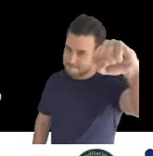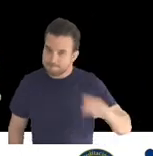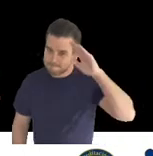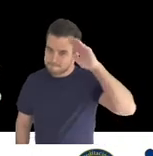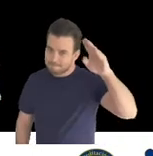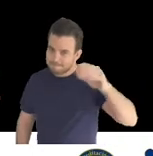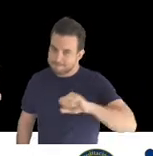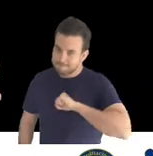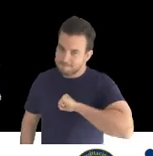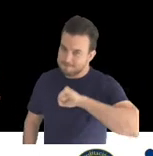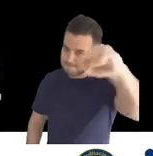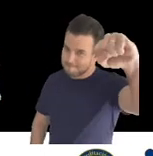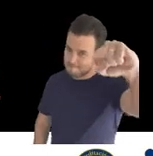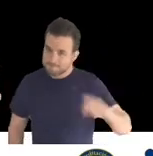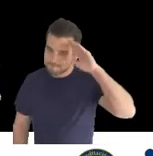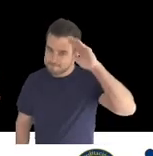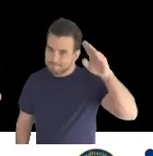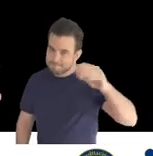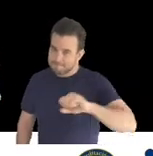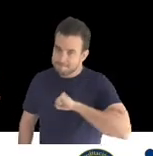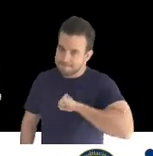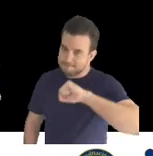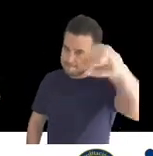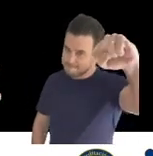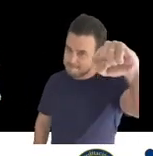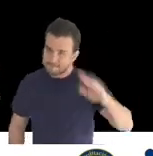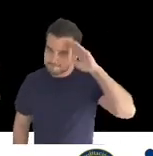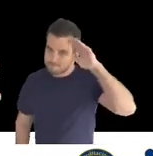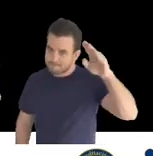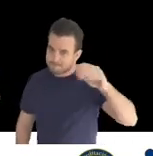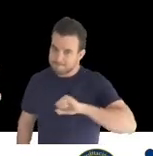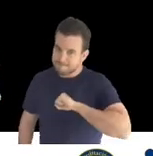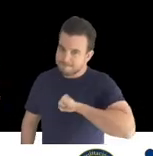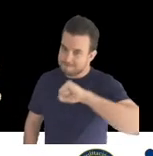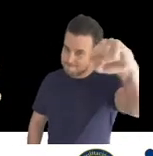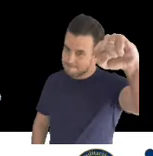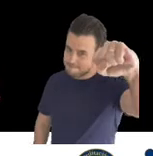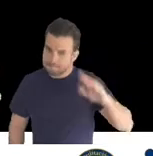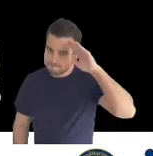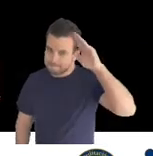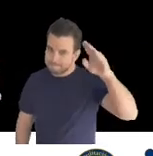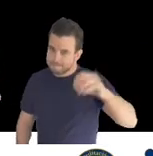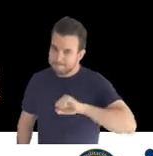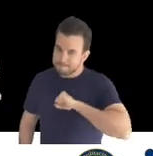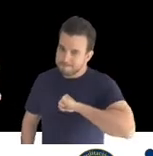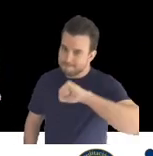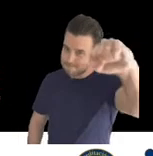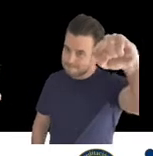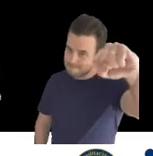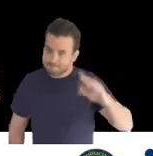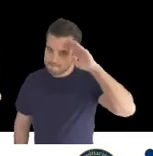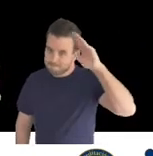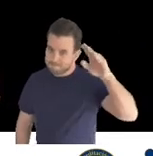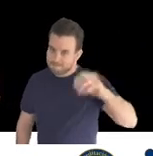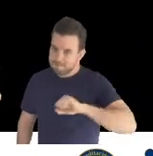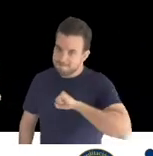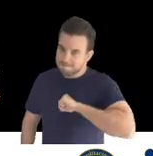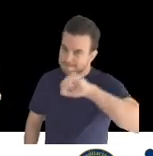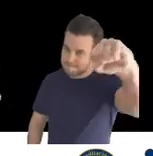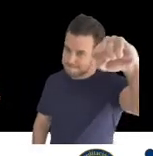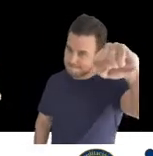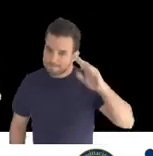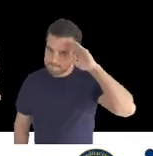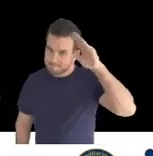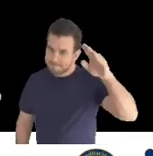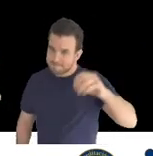escenarios en donde se crean habilidades de liderazgo, de comunicación que hoy en día han servido